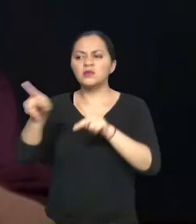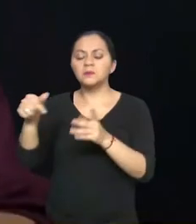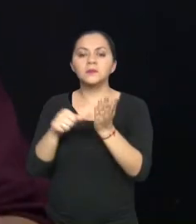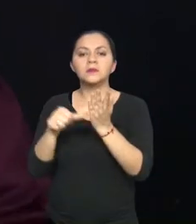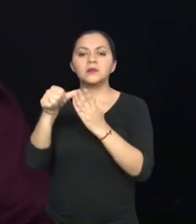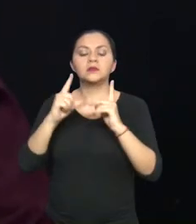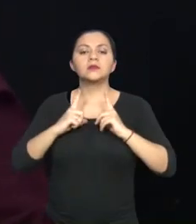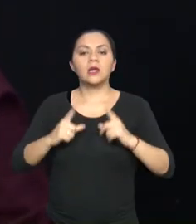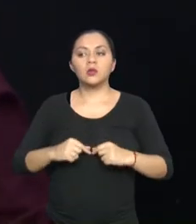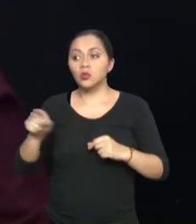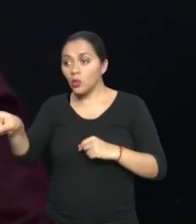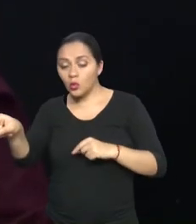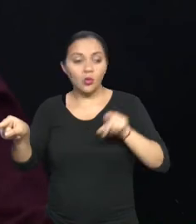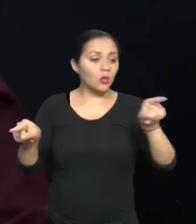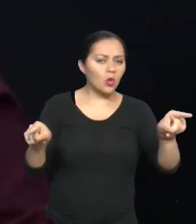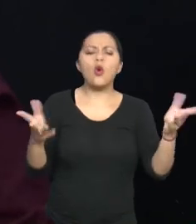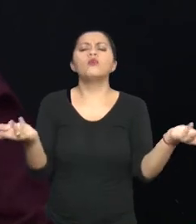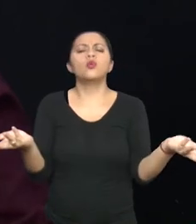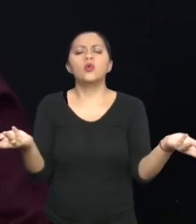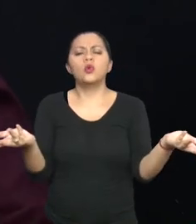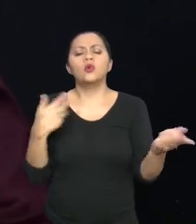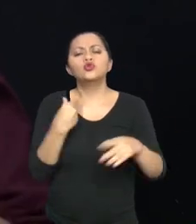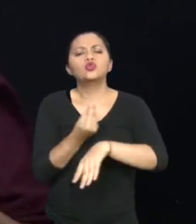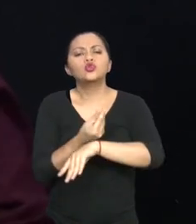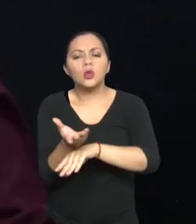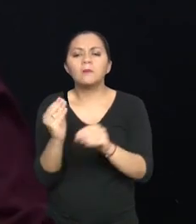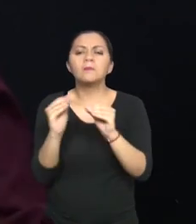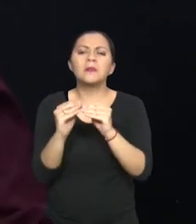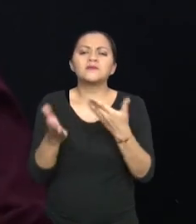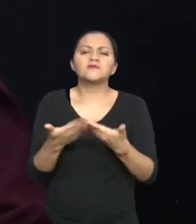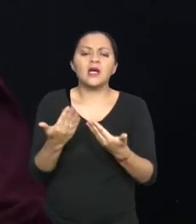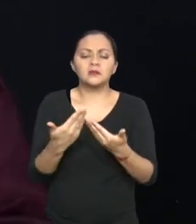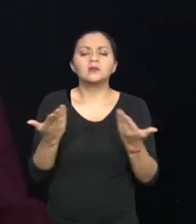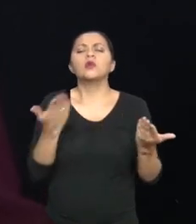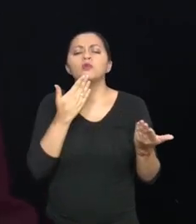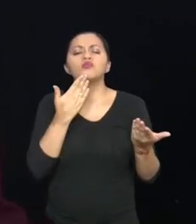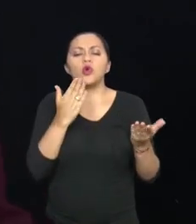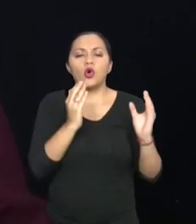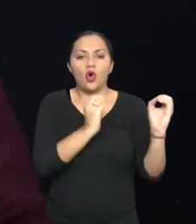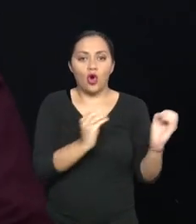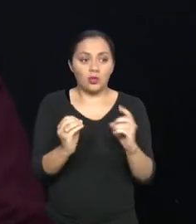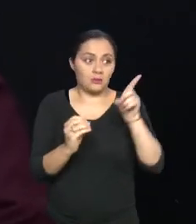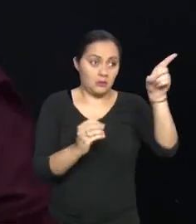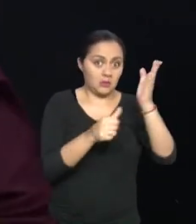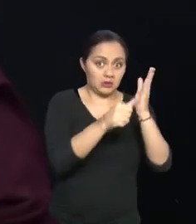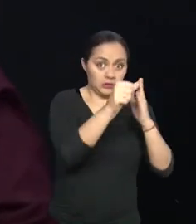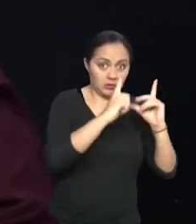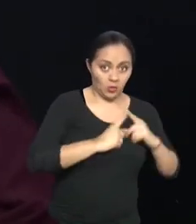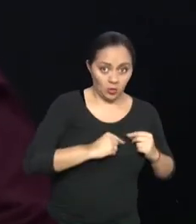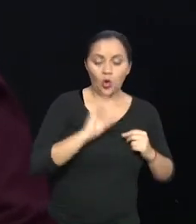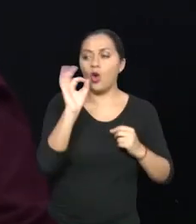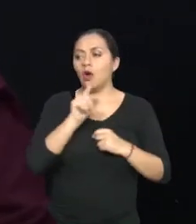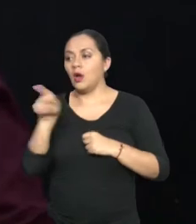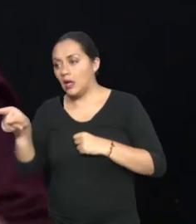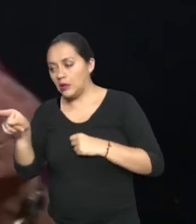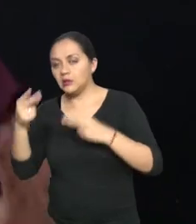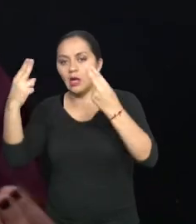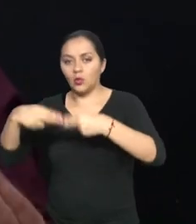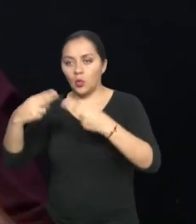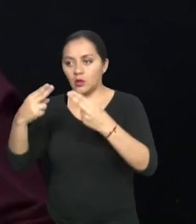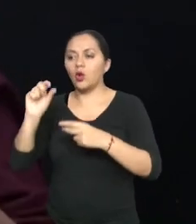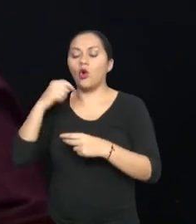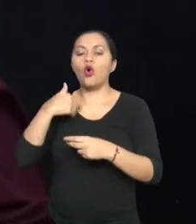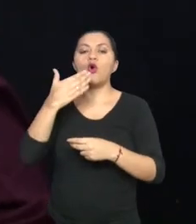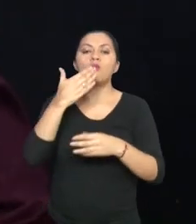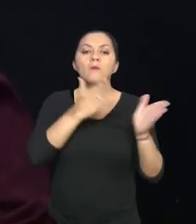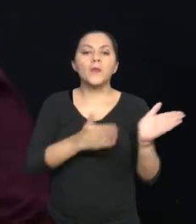Salud y luego con ustedes, ¿cuál sería la sugerencia que damos a la ciudadanía de cuál es el orden que tiene que hacer para ver cómo comenzar y qué idea